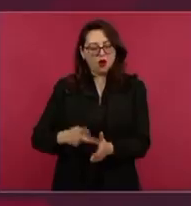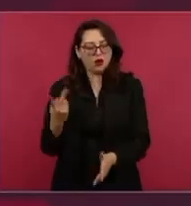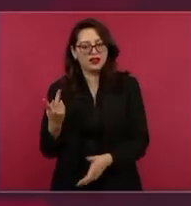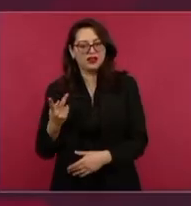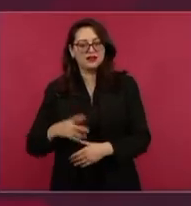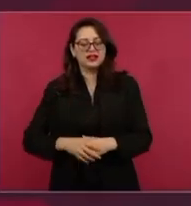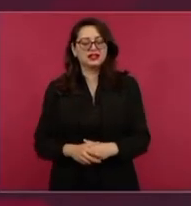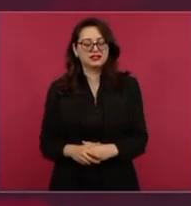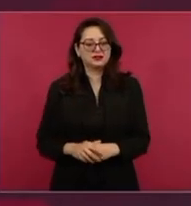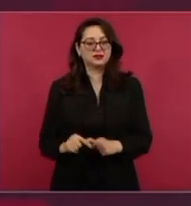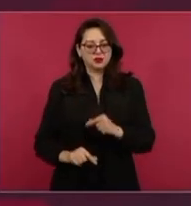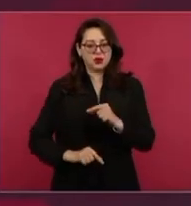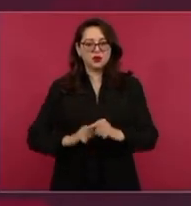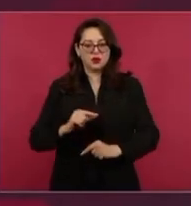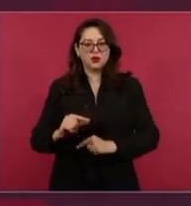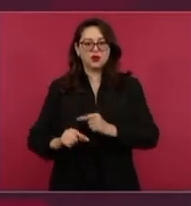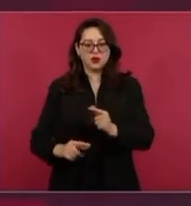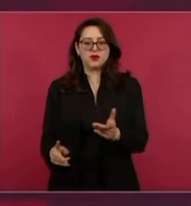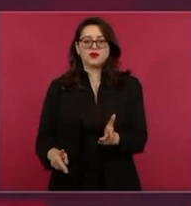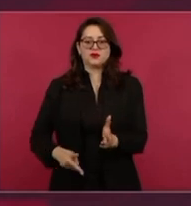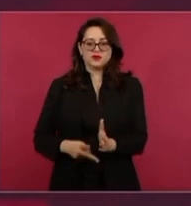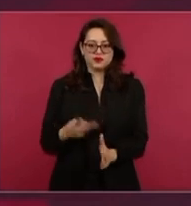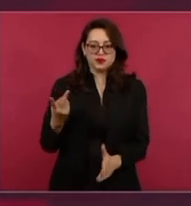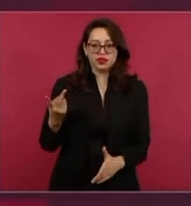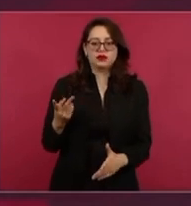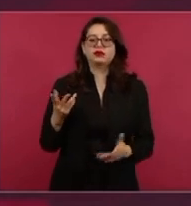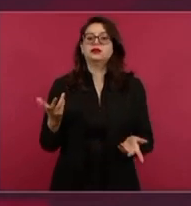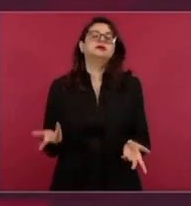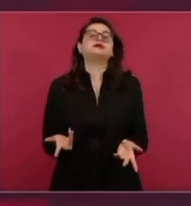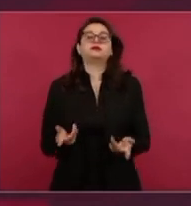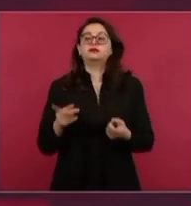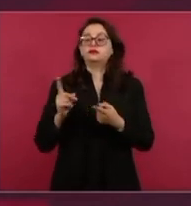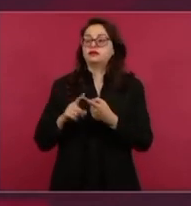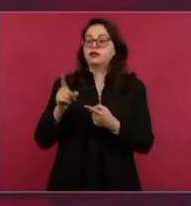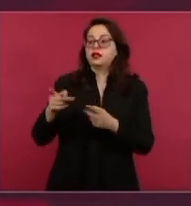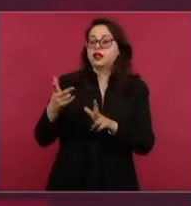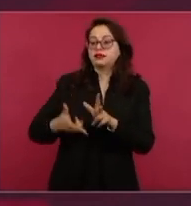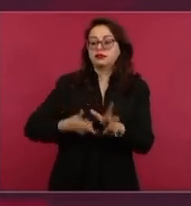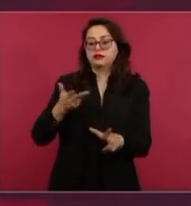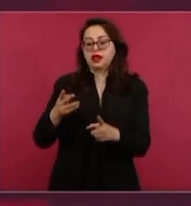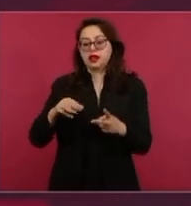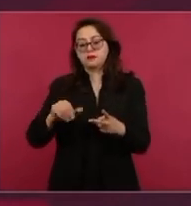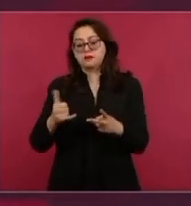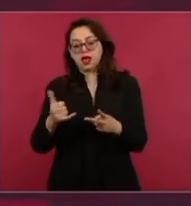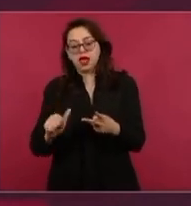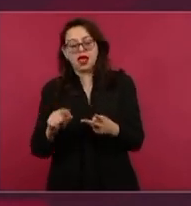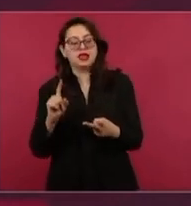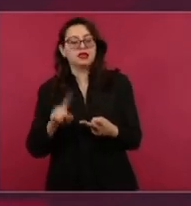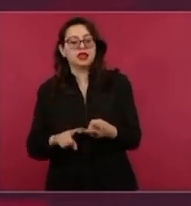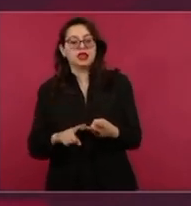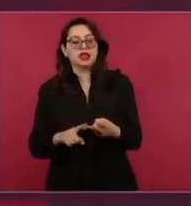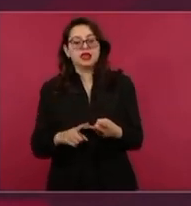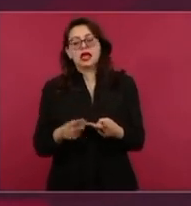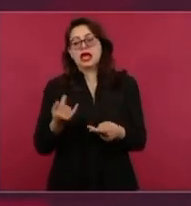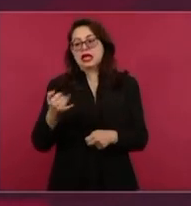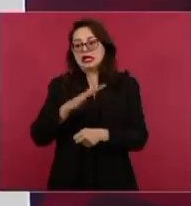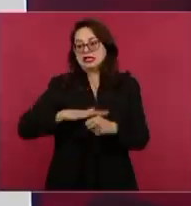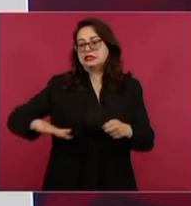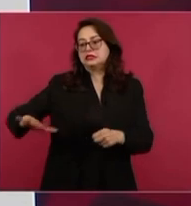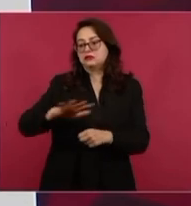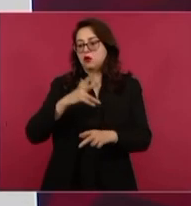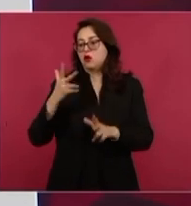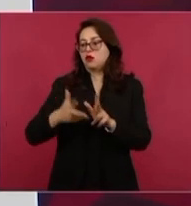con la construcción del Tren Maya, con la rehabilitación del Tren del Istmo.